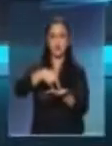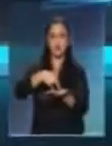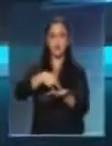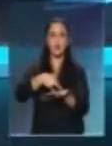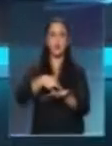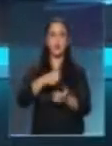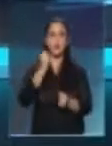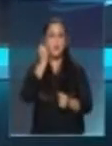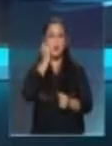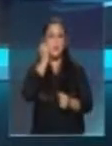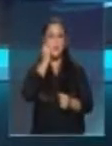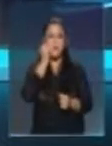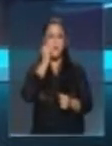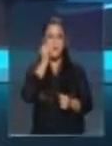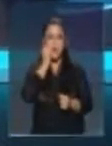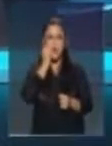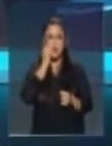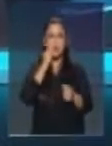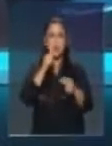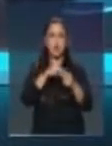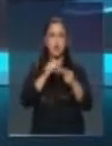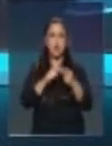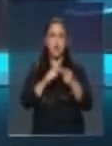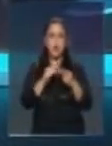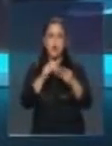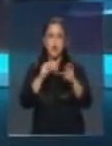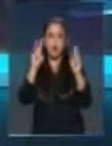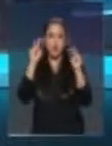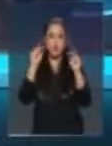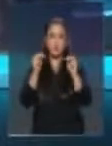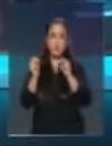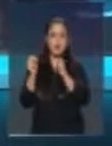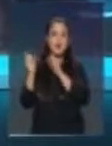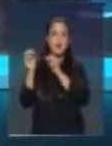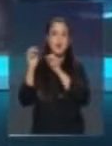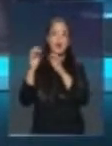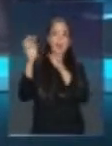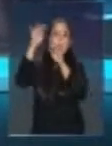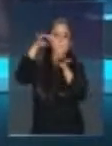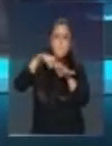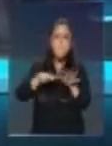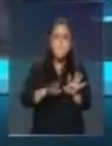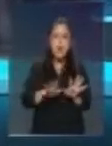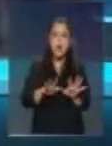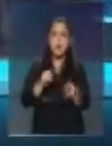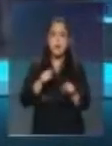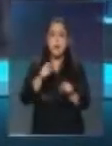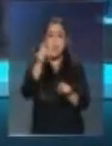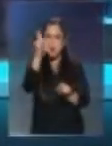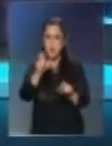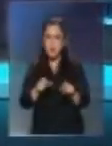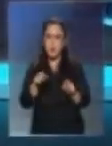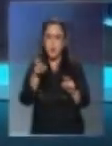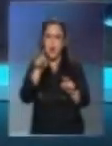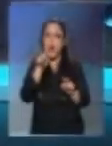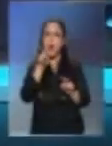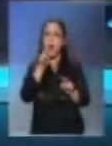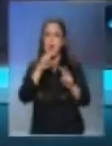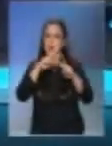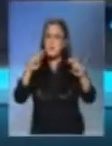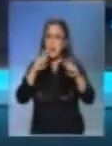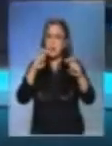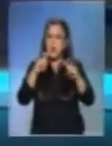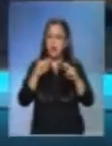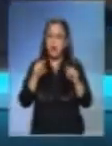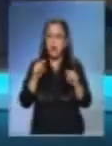Plástico hecho a base de cochayullo, eso es el bioplástico, fruto del trabajo de un investigador chileno que encontró esta